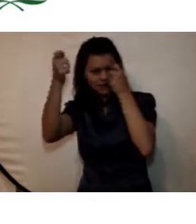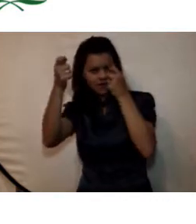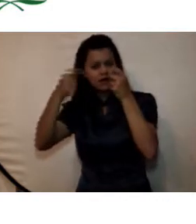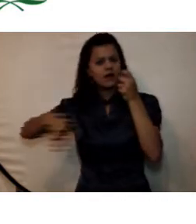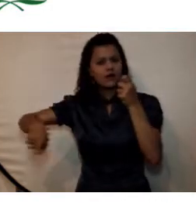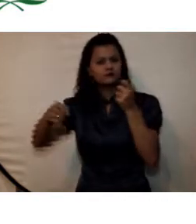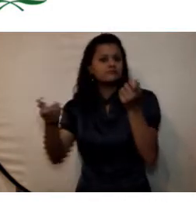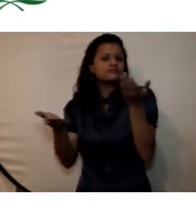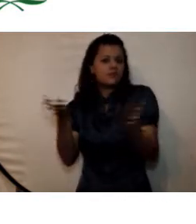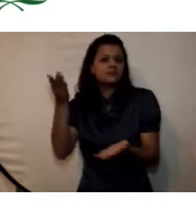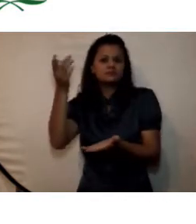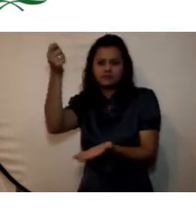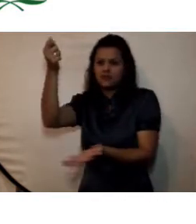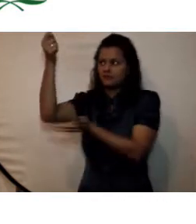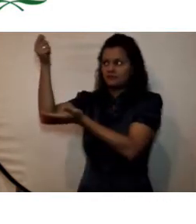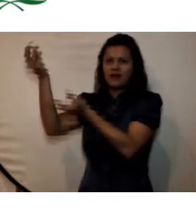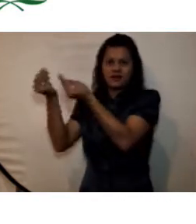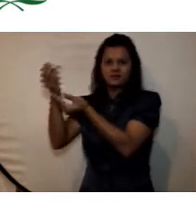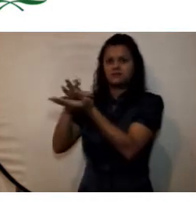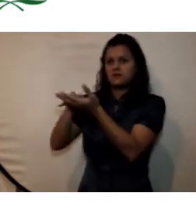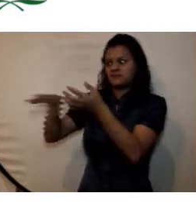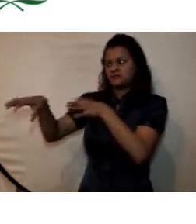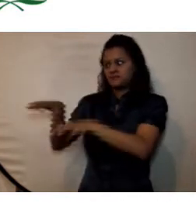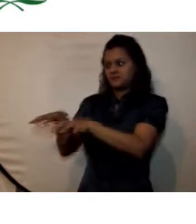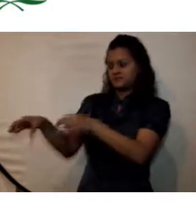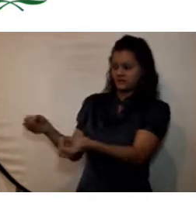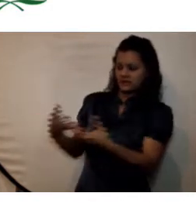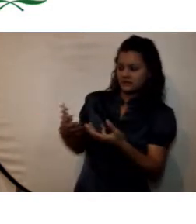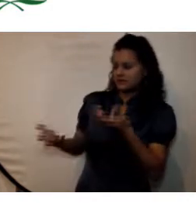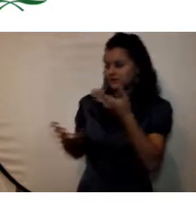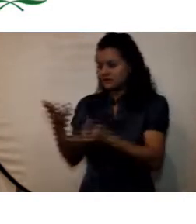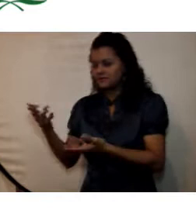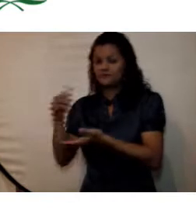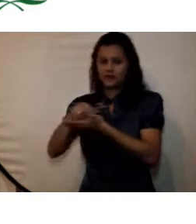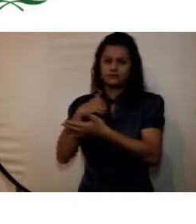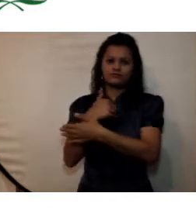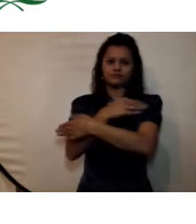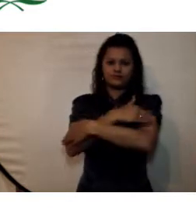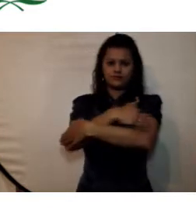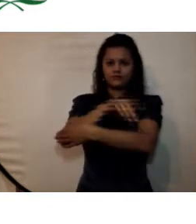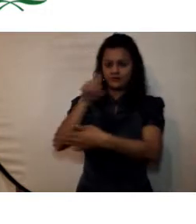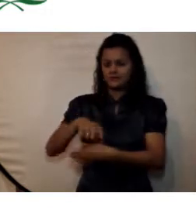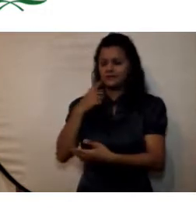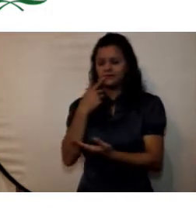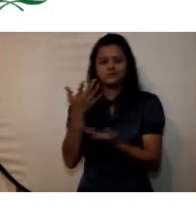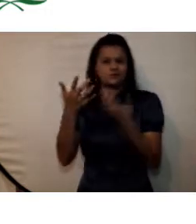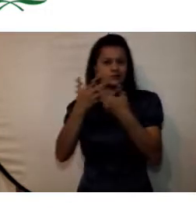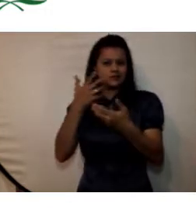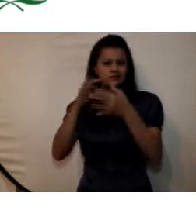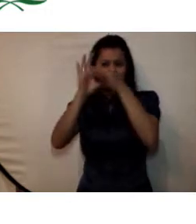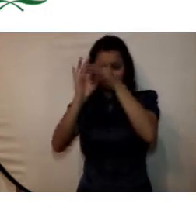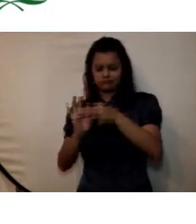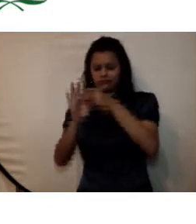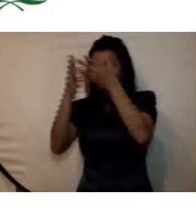los destinos presupuestales y a ellos debemos la posibilidad de hacer una traza muy juiciosa del sistema de costeos institucional